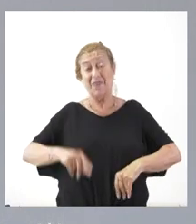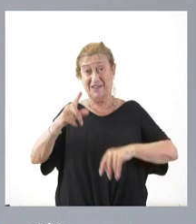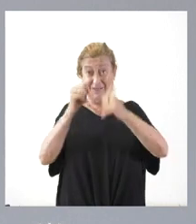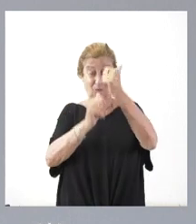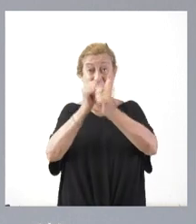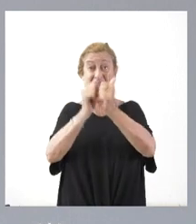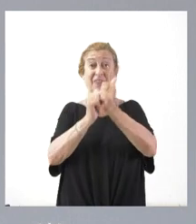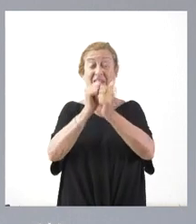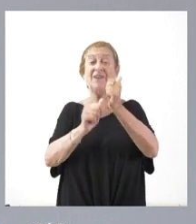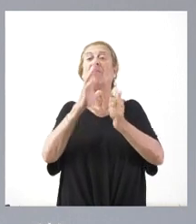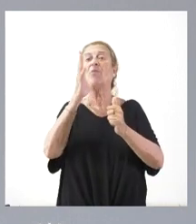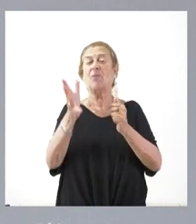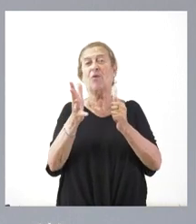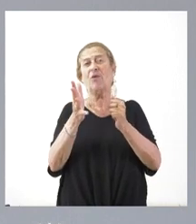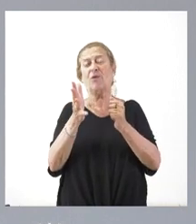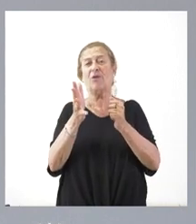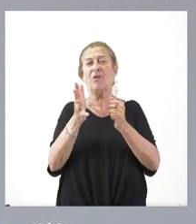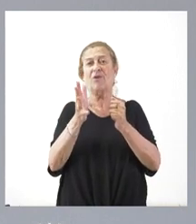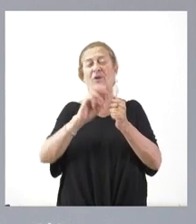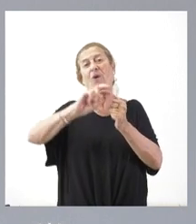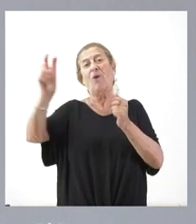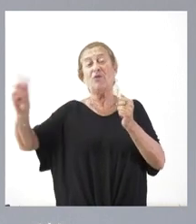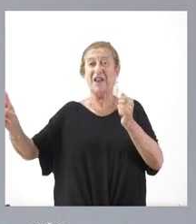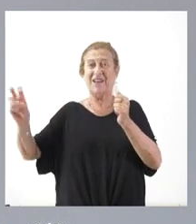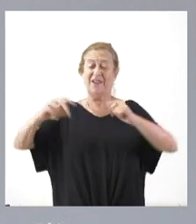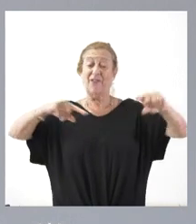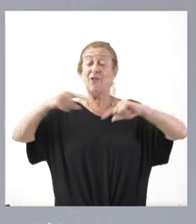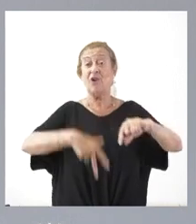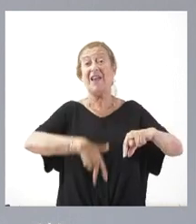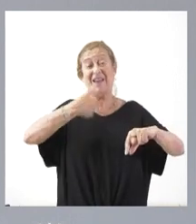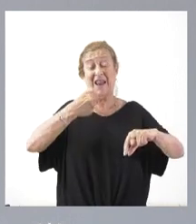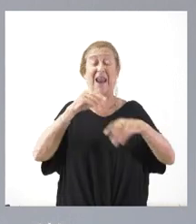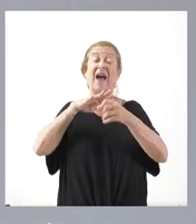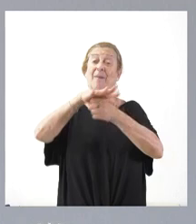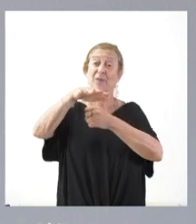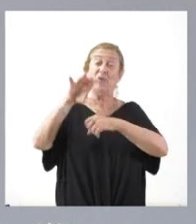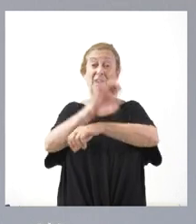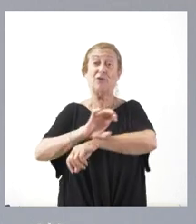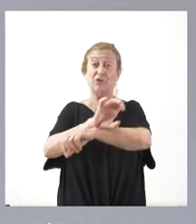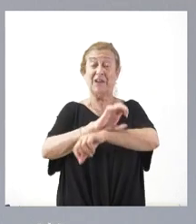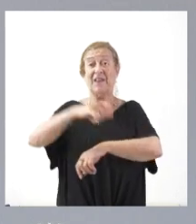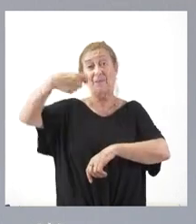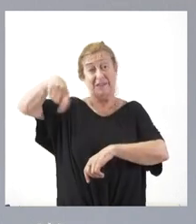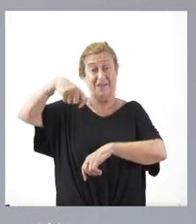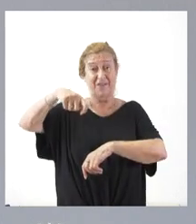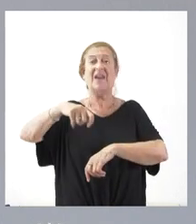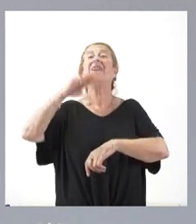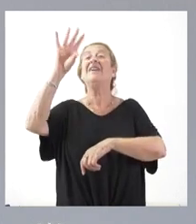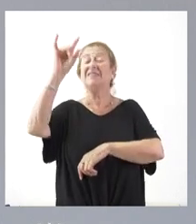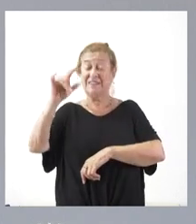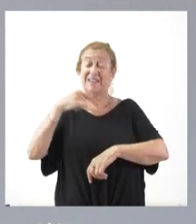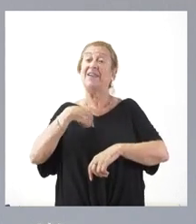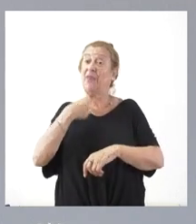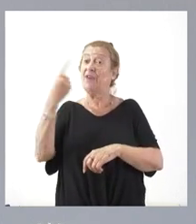por otras direcciones generales en el ámbito de la consejería de presidencia. Así les he significado